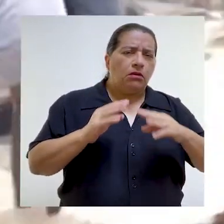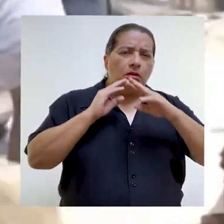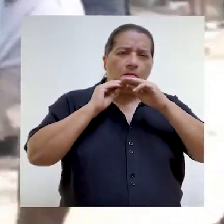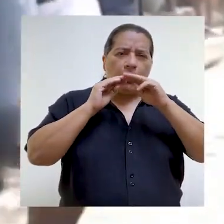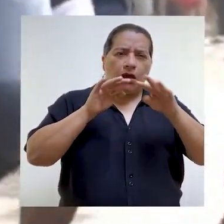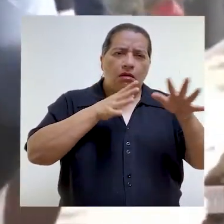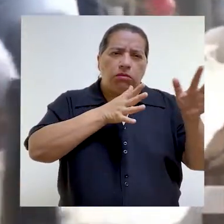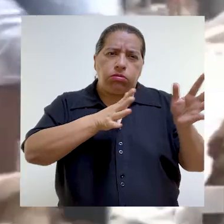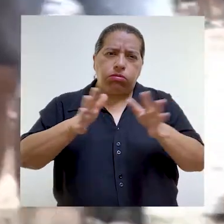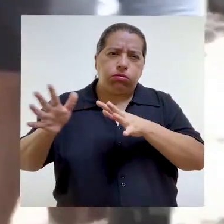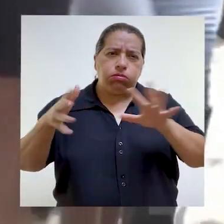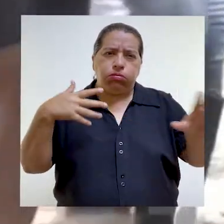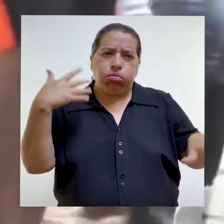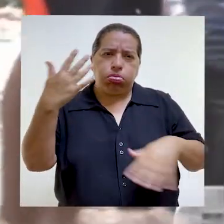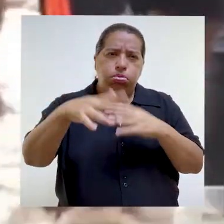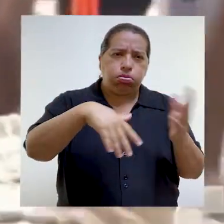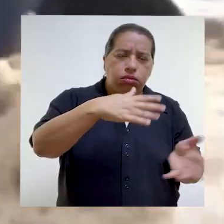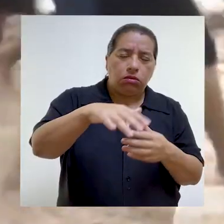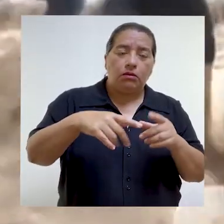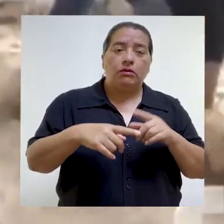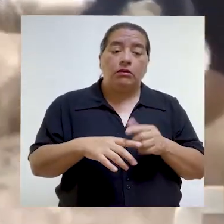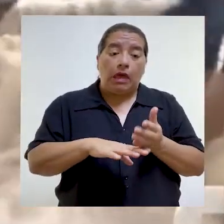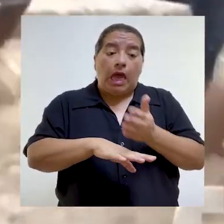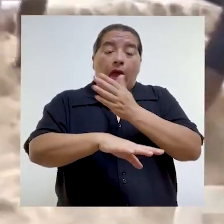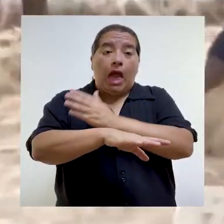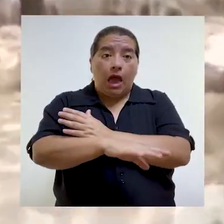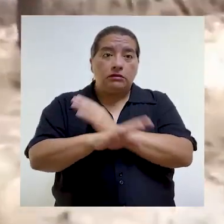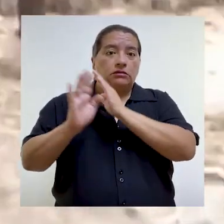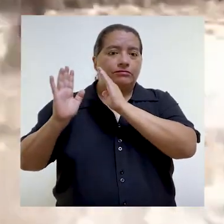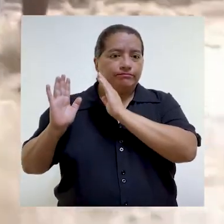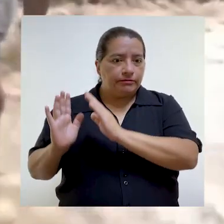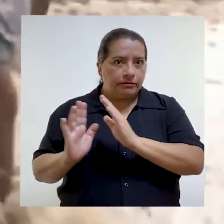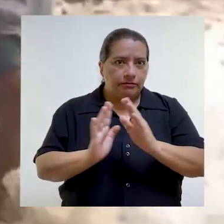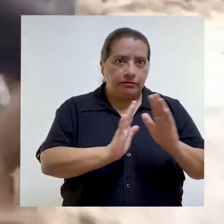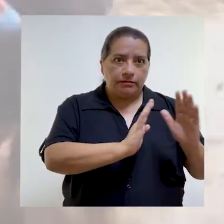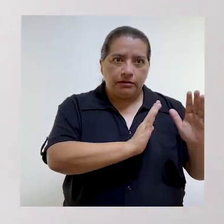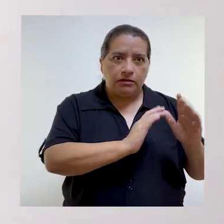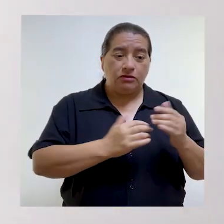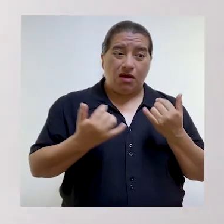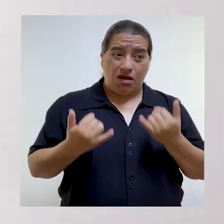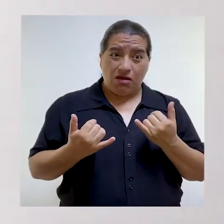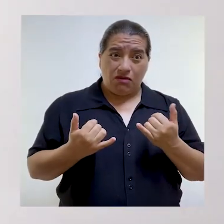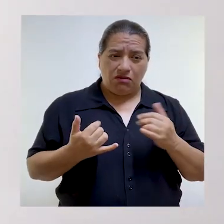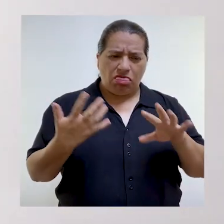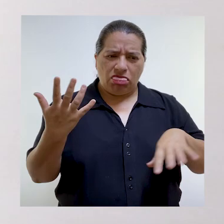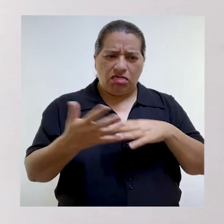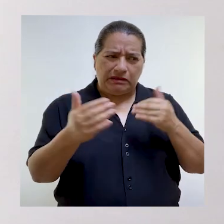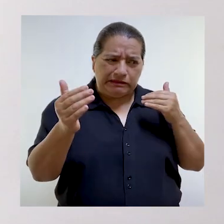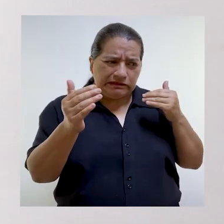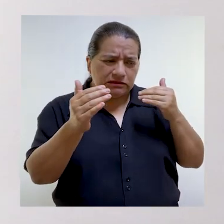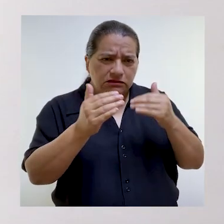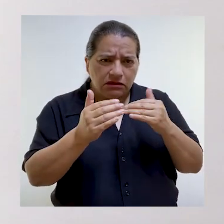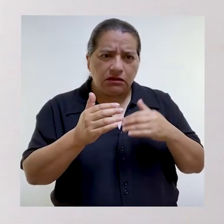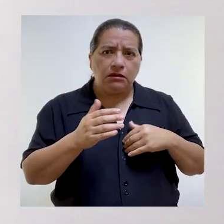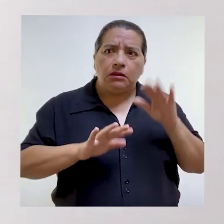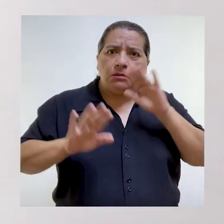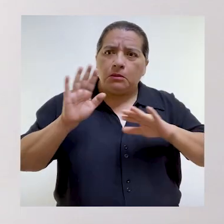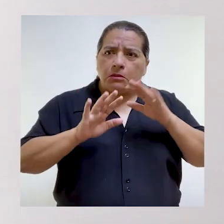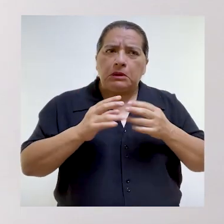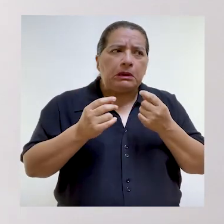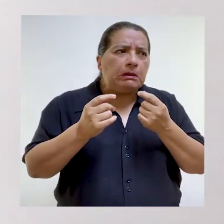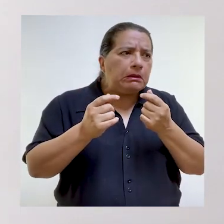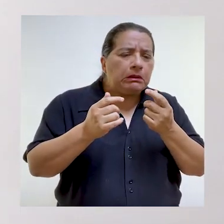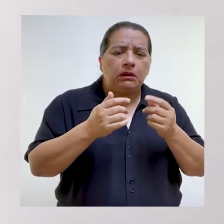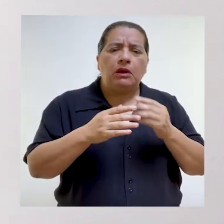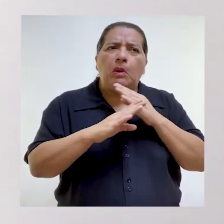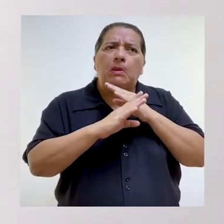y aunque su intensidad sea incierta es esencial prepararse en los años en los que no se presenta el fenómeno del niño y no como ahora que estando cerca